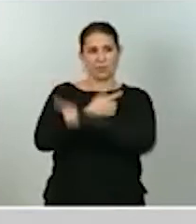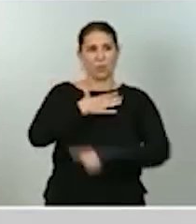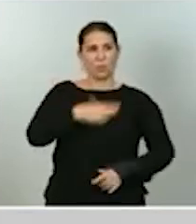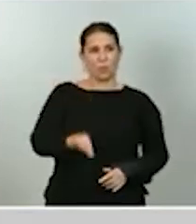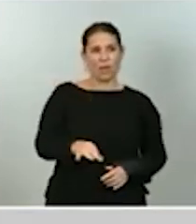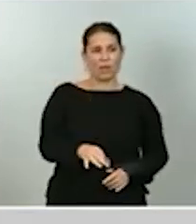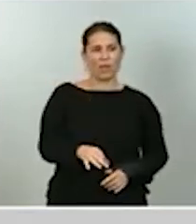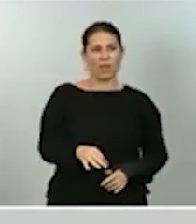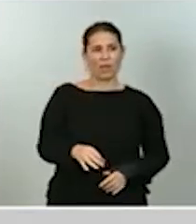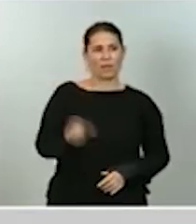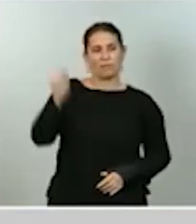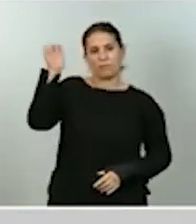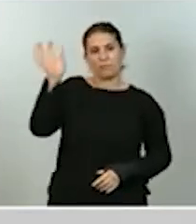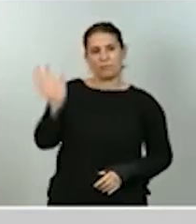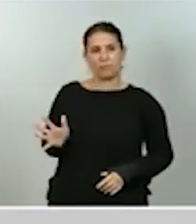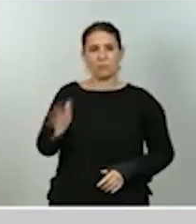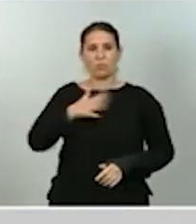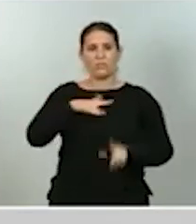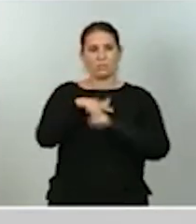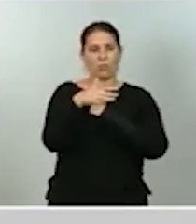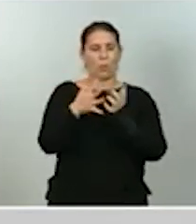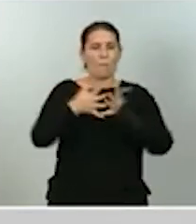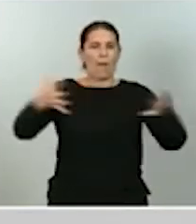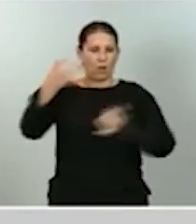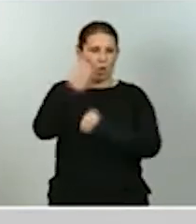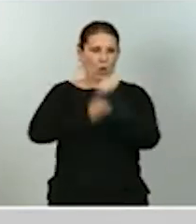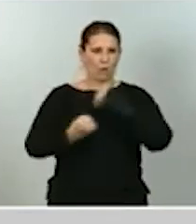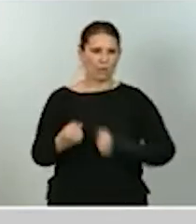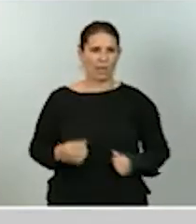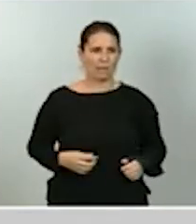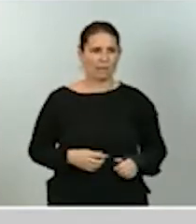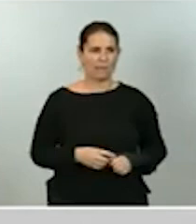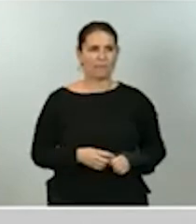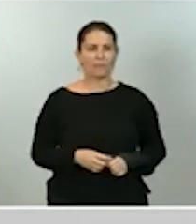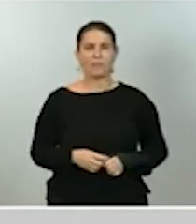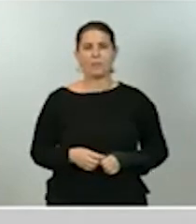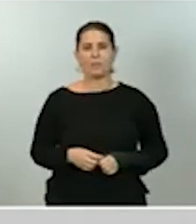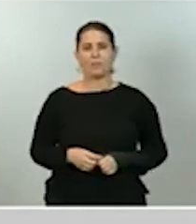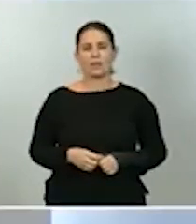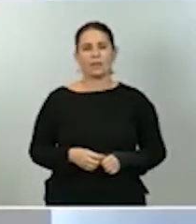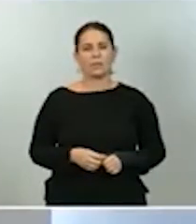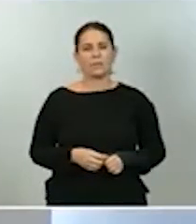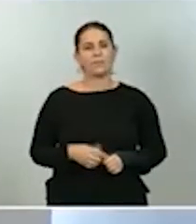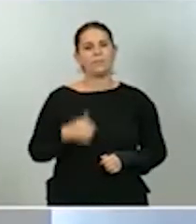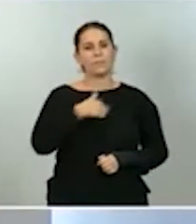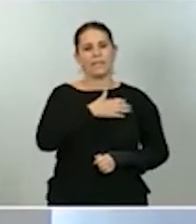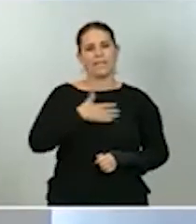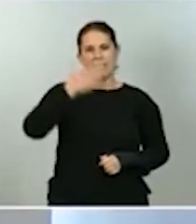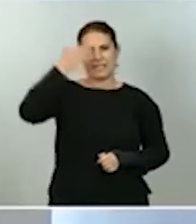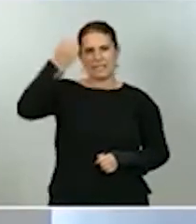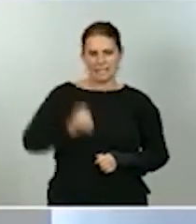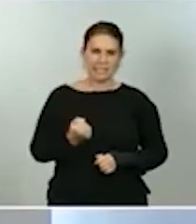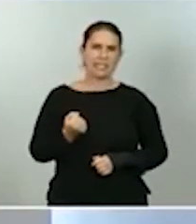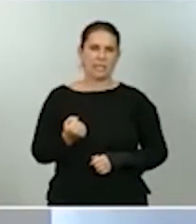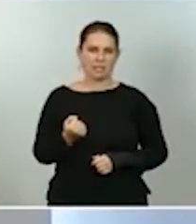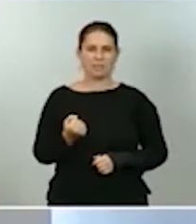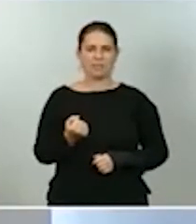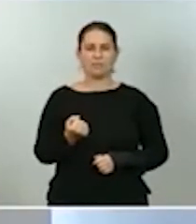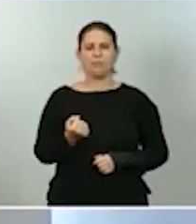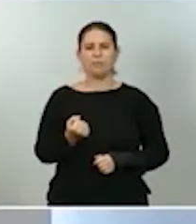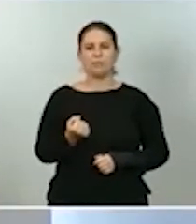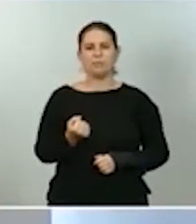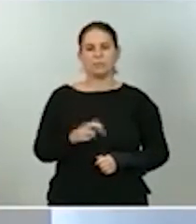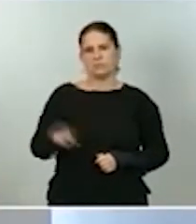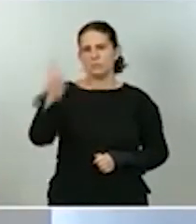escenario macroeconómico. En todo caso, déjenme una vez más insistir en la elevada incertidumbre y, por tanto,